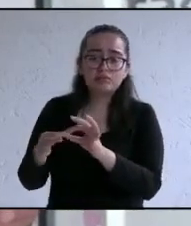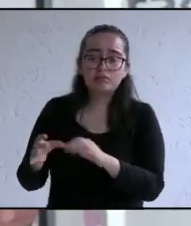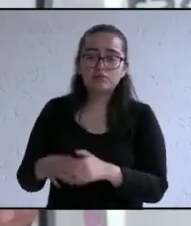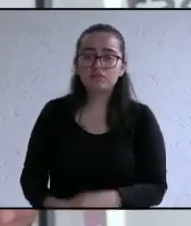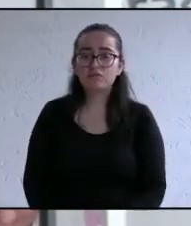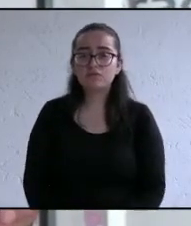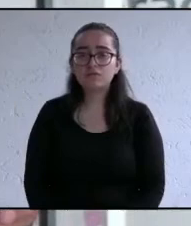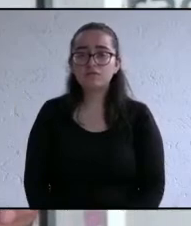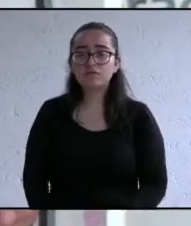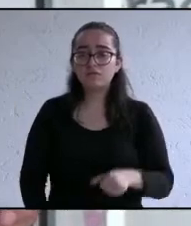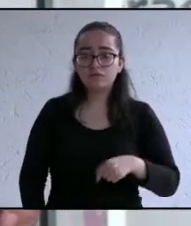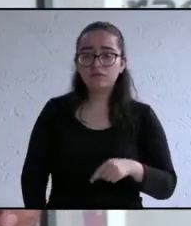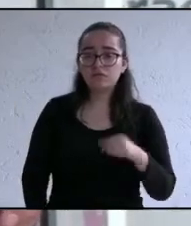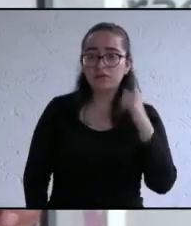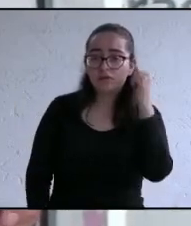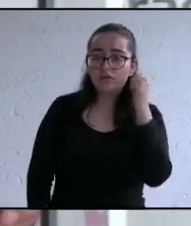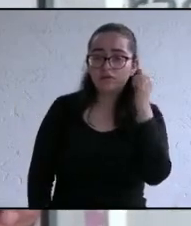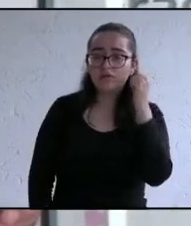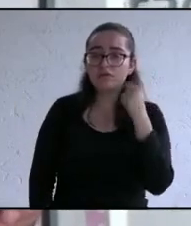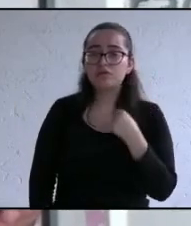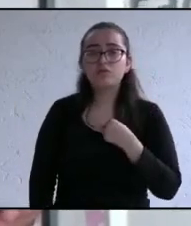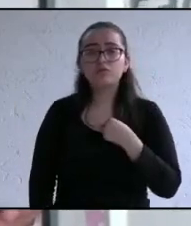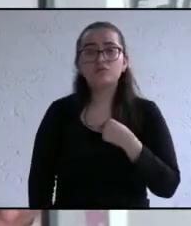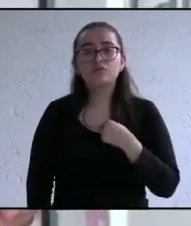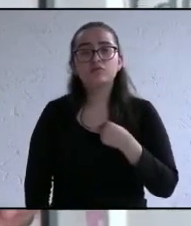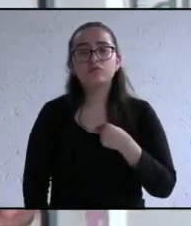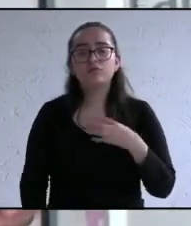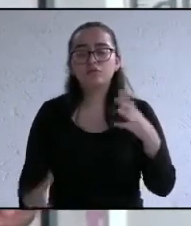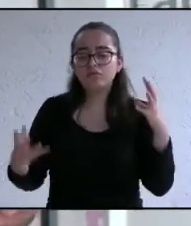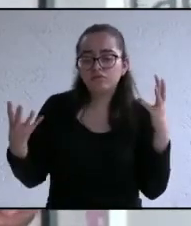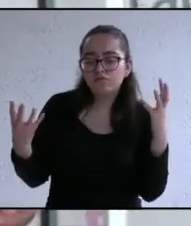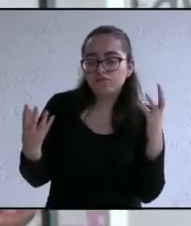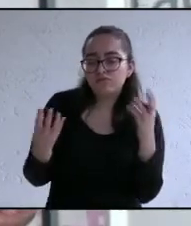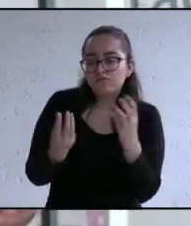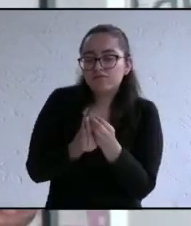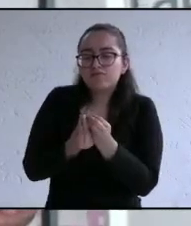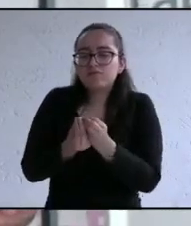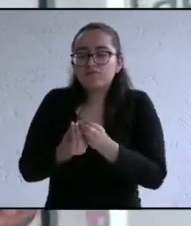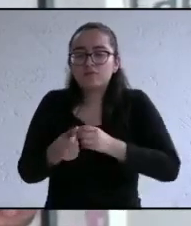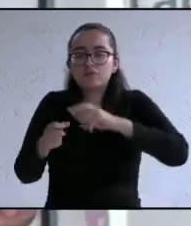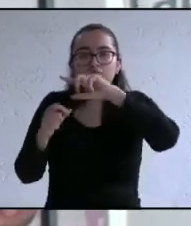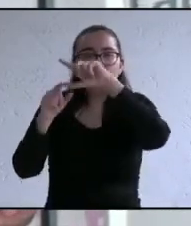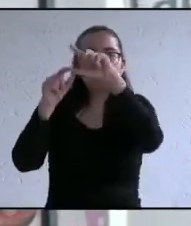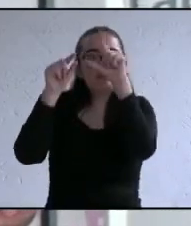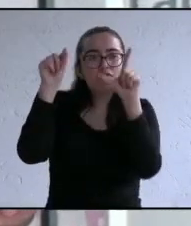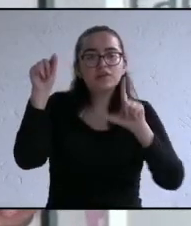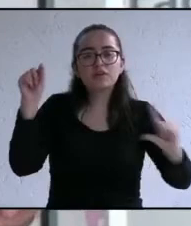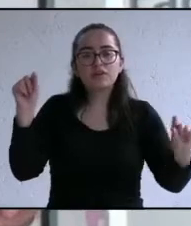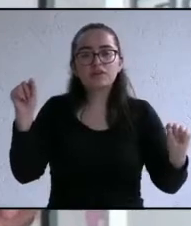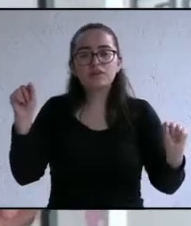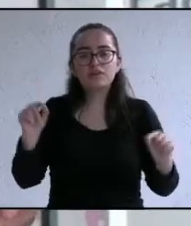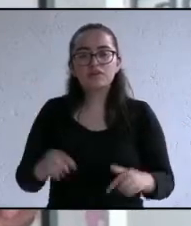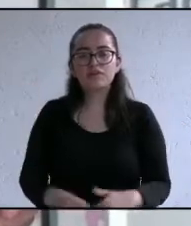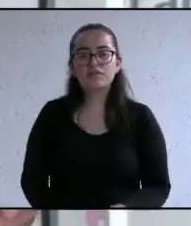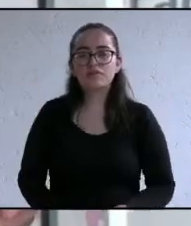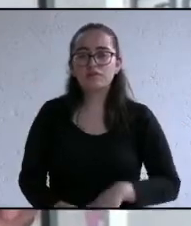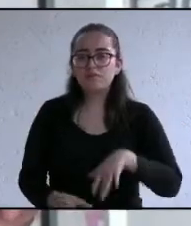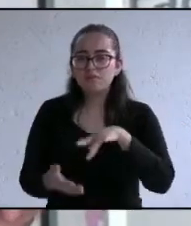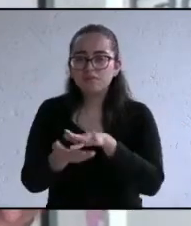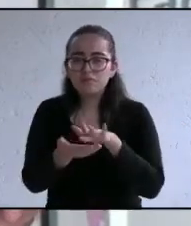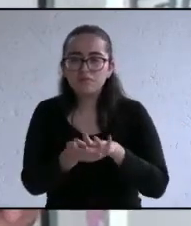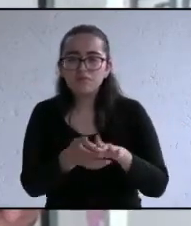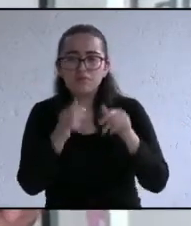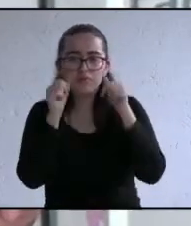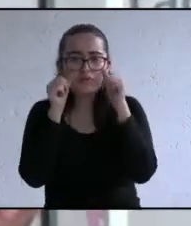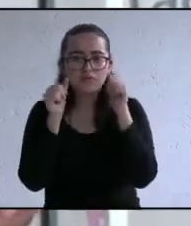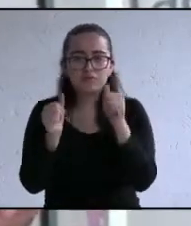Actopan por eso hay que llenar esa junta fuerza por México tener un gramo de gratitud y con eso es todo para